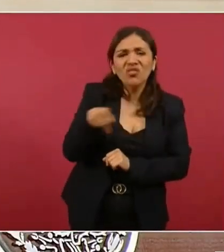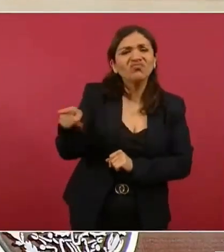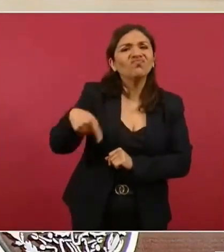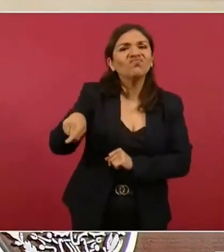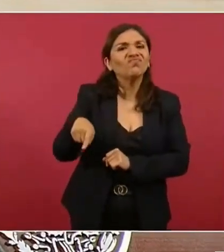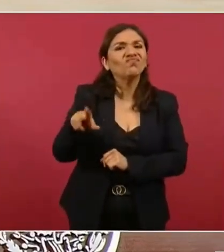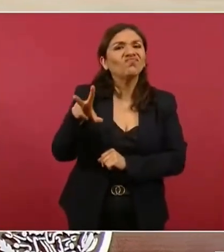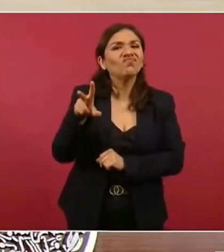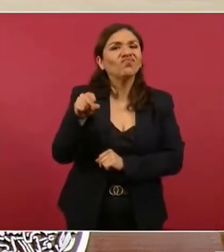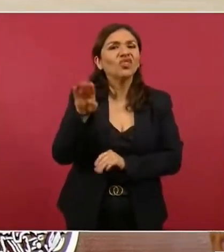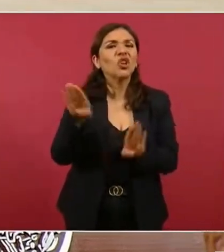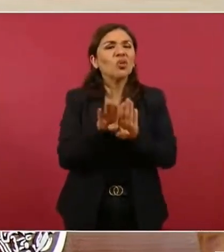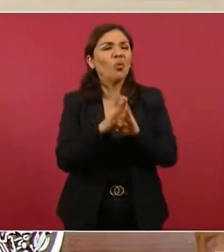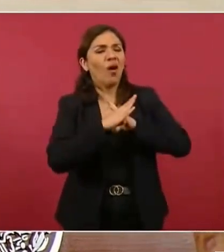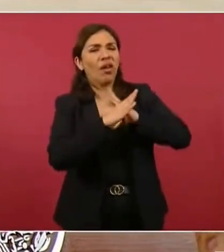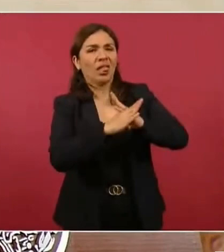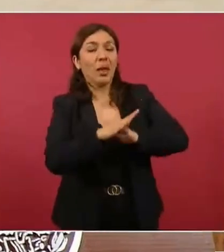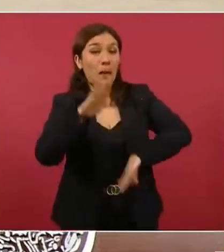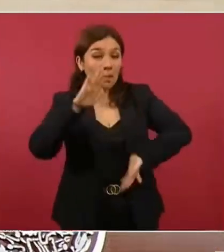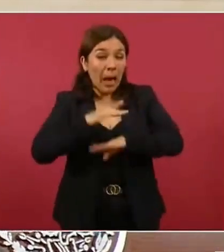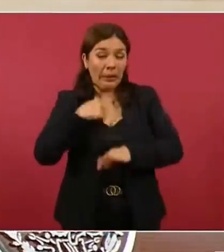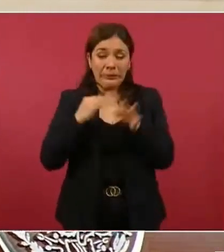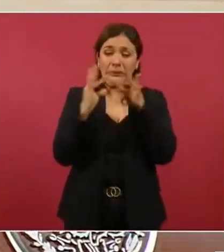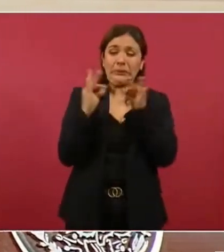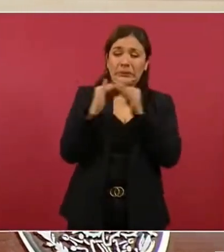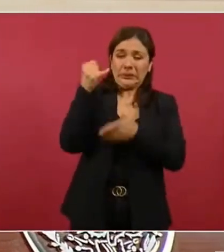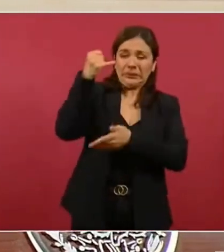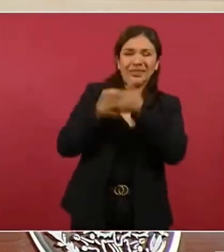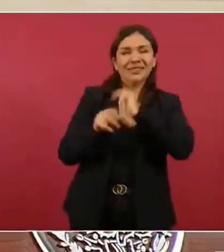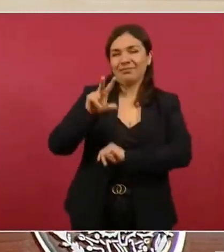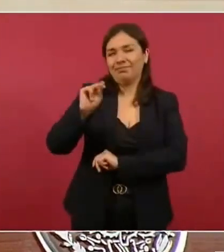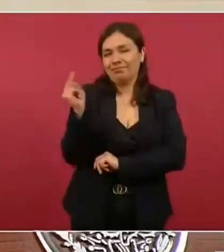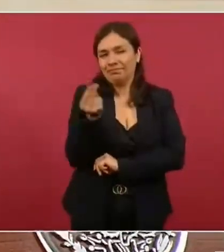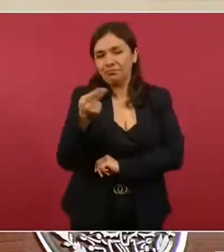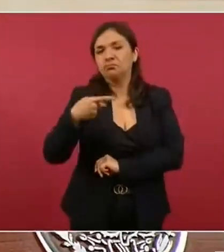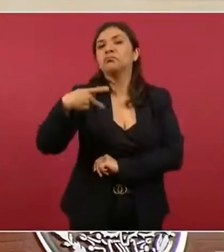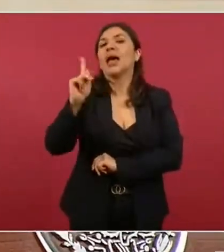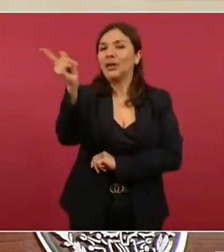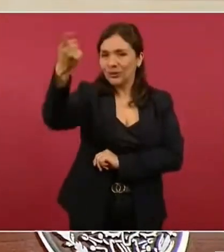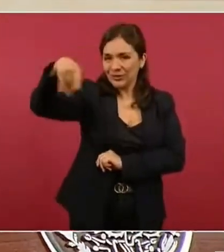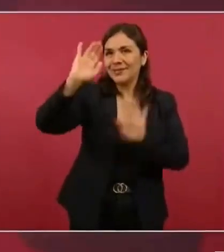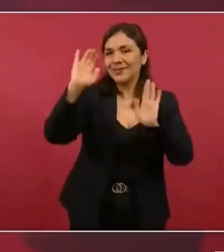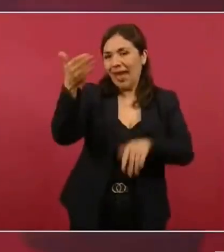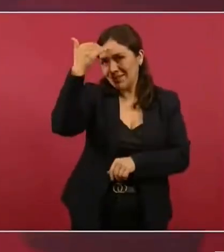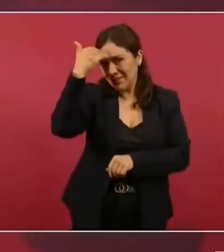quiero ser más específico, pero ellos sí me entienden.